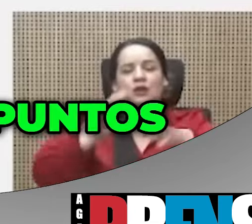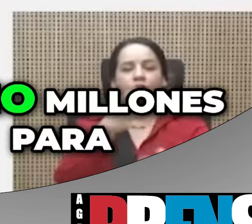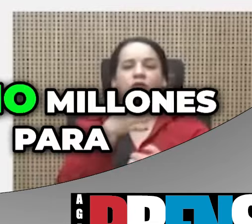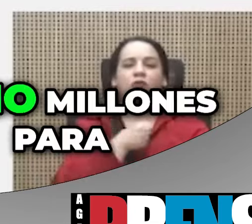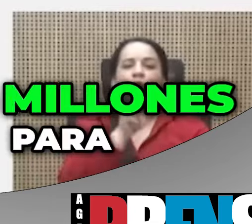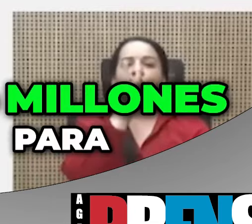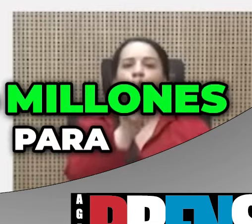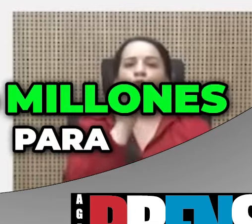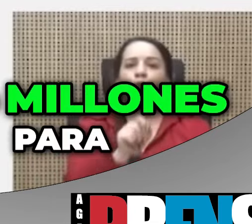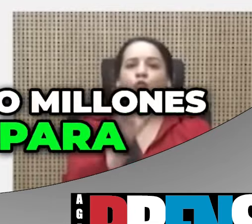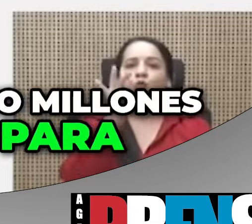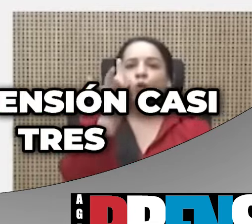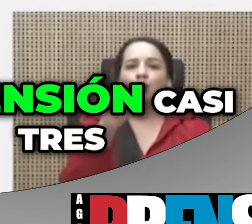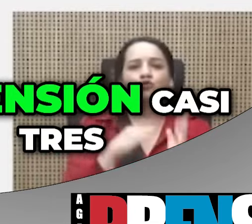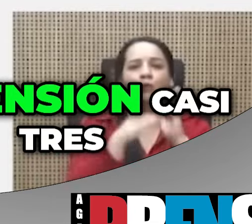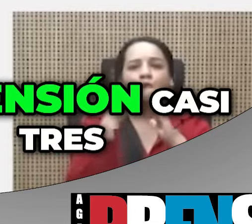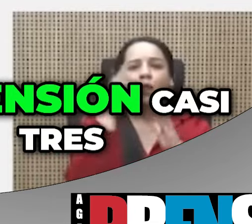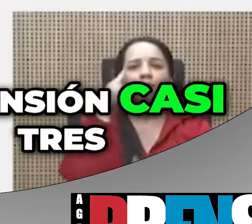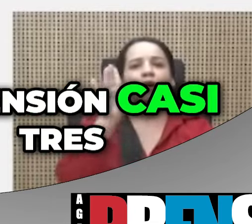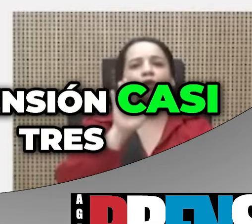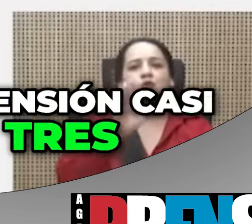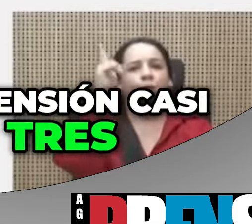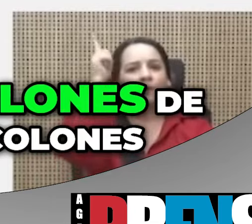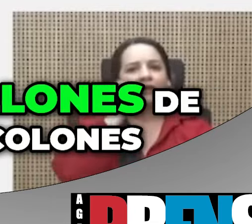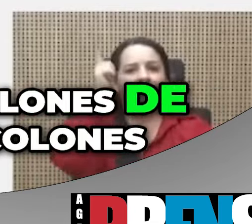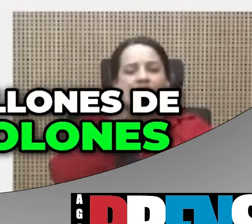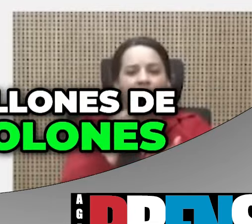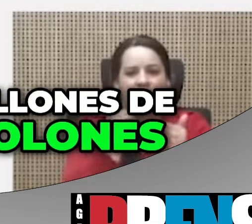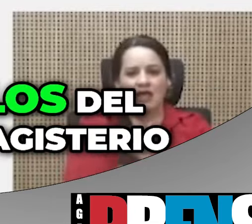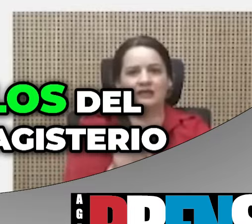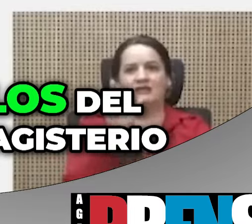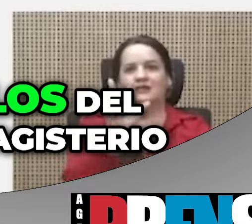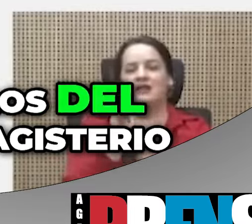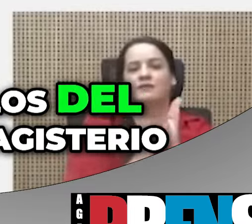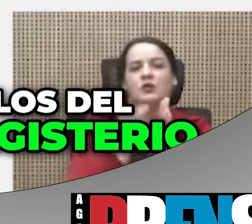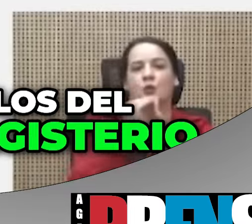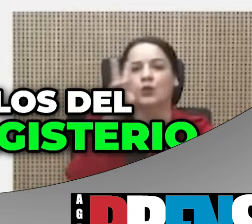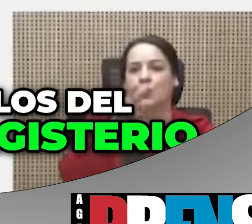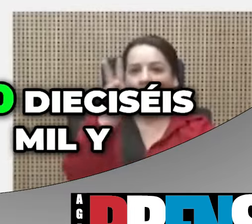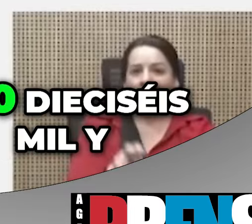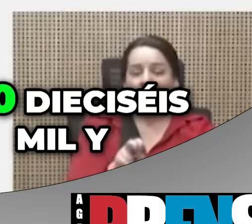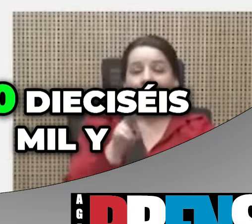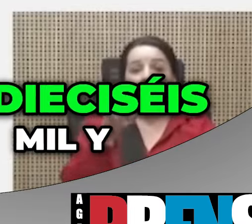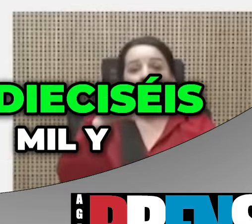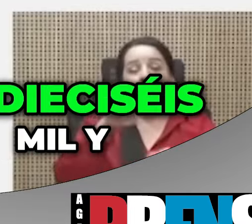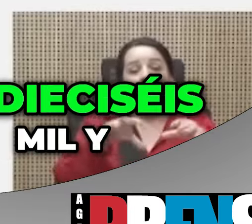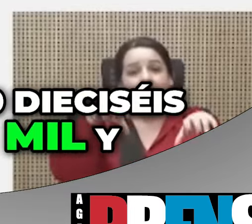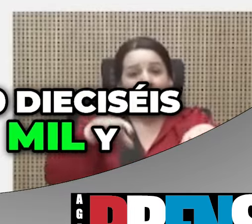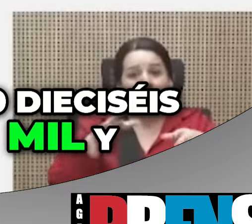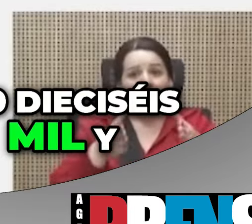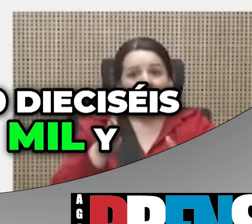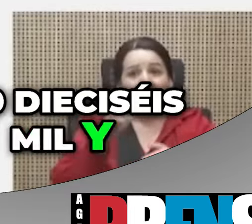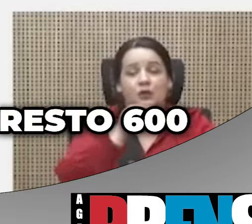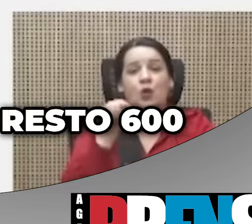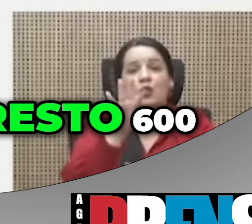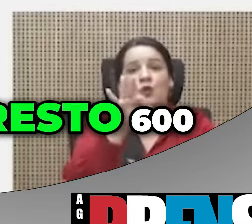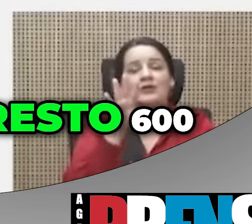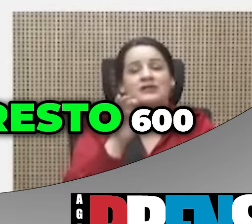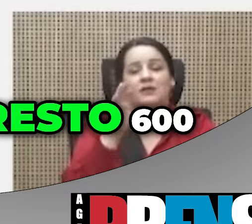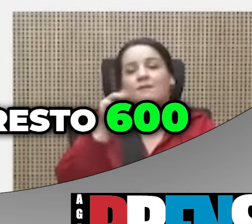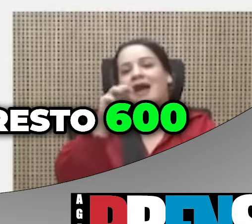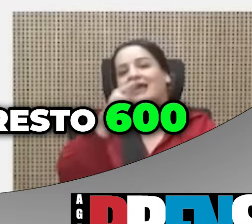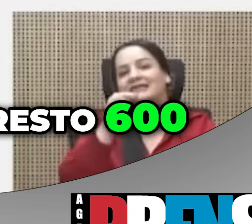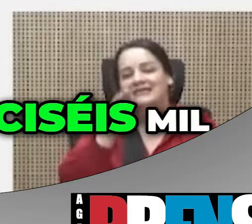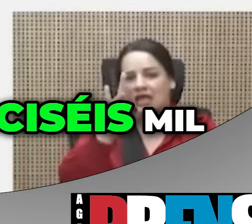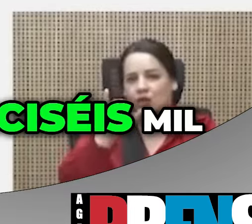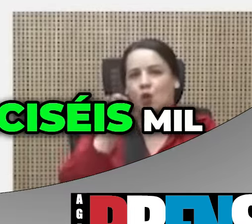.8 millones para su pensión, casi 3 millones de colones, los del Magisterio 916 mil y el resto